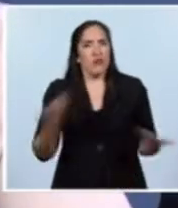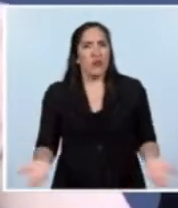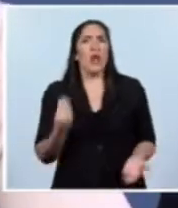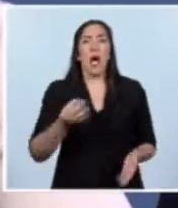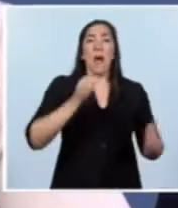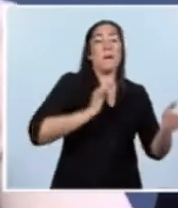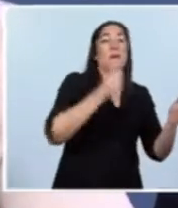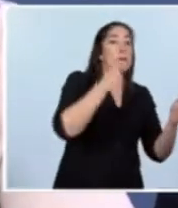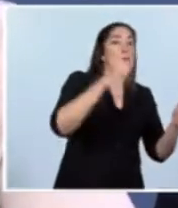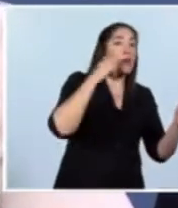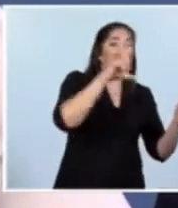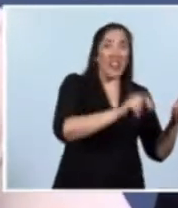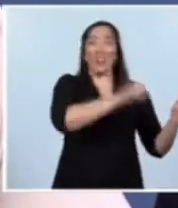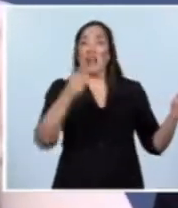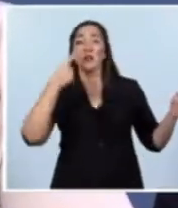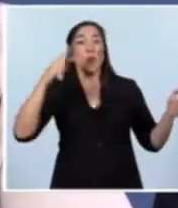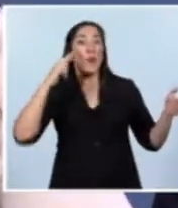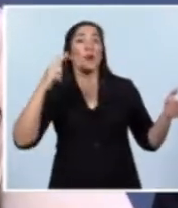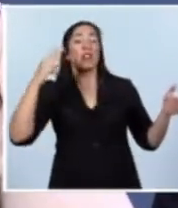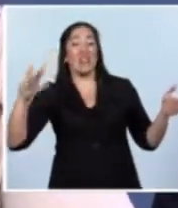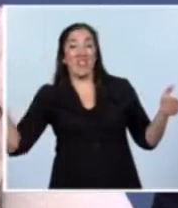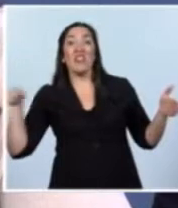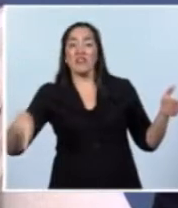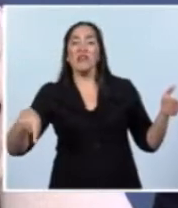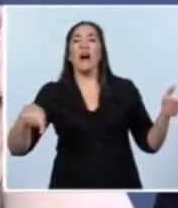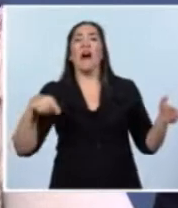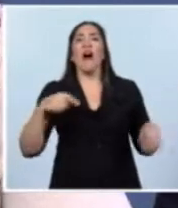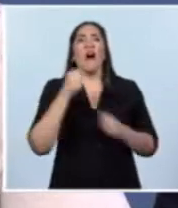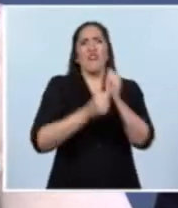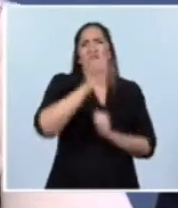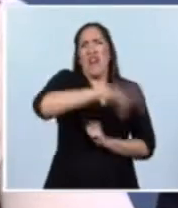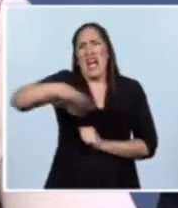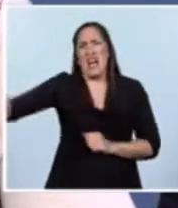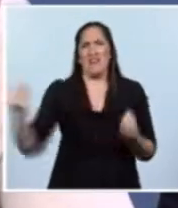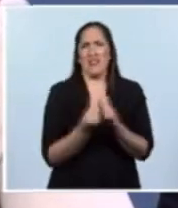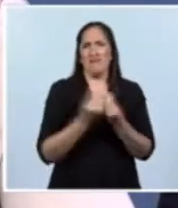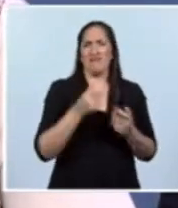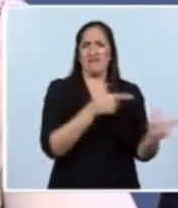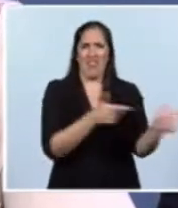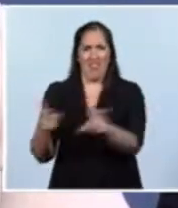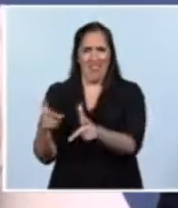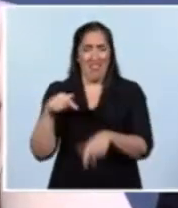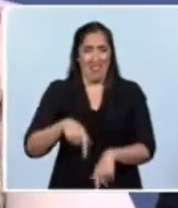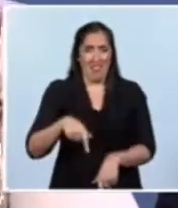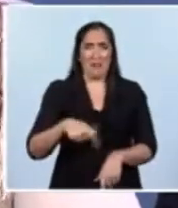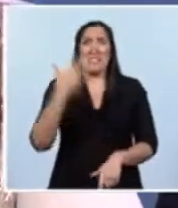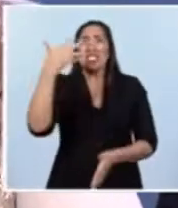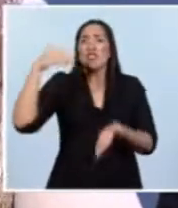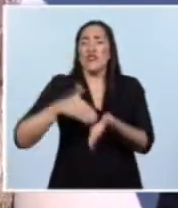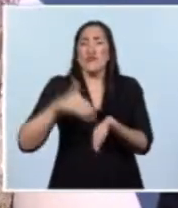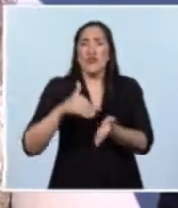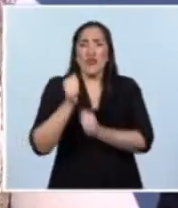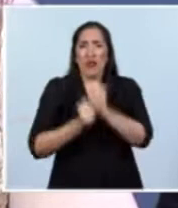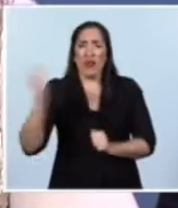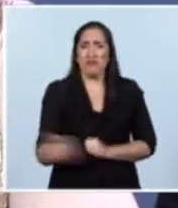1933 había 56 fábricas de armas en la República Argentina, 5 millones de armas